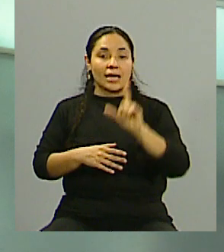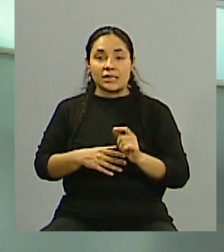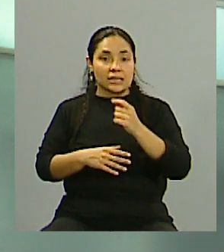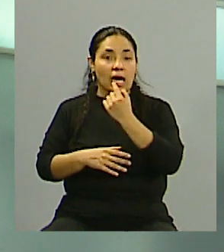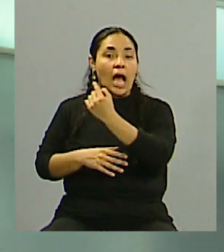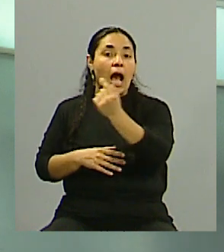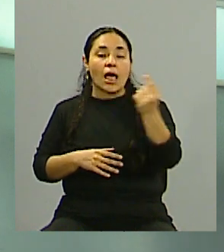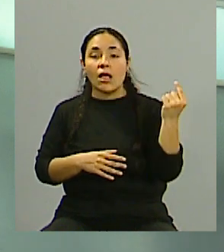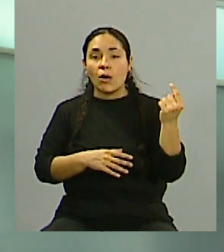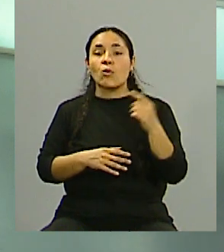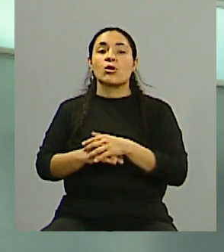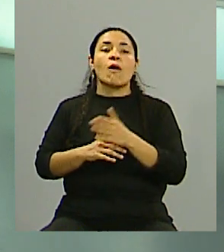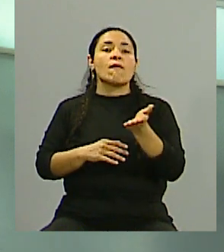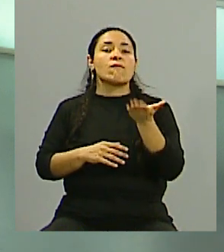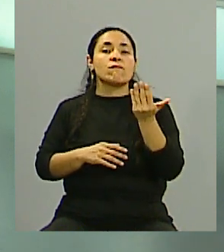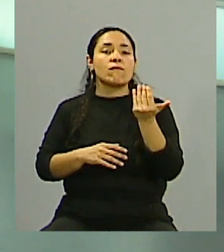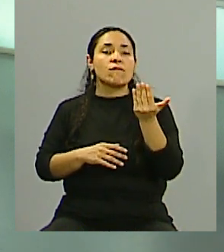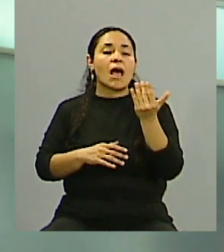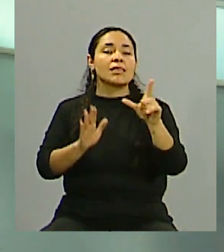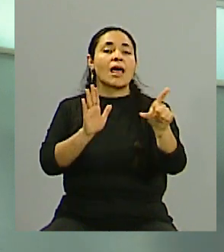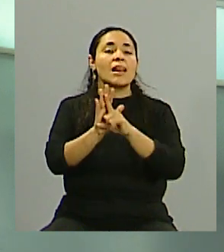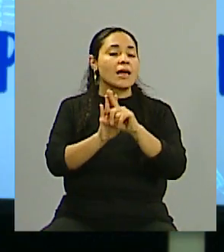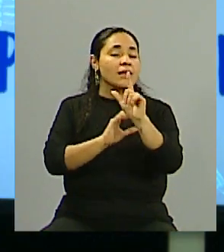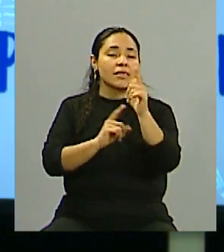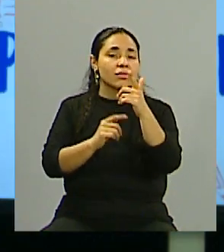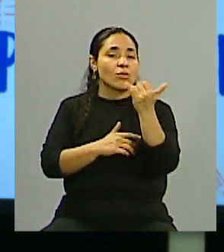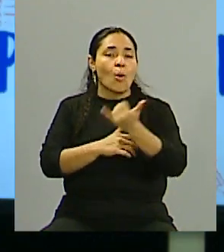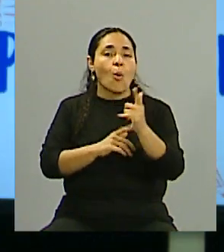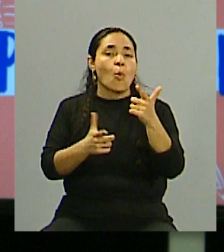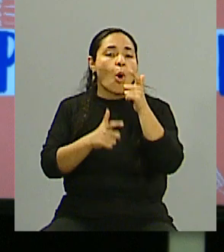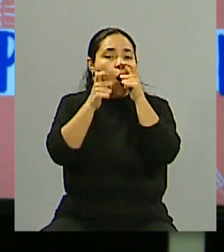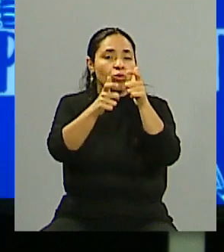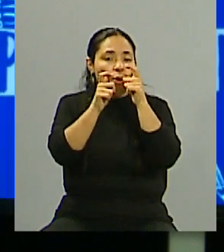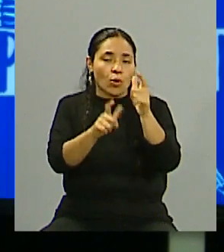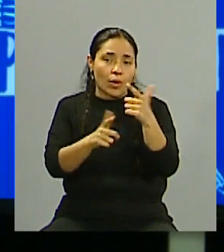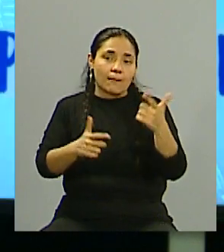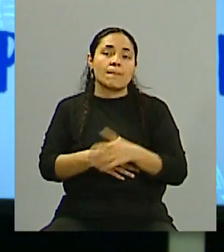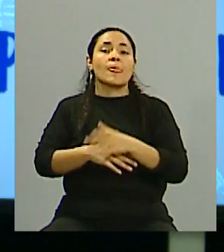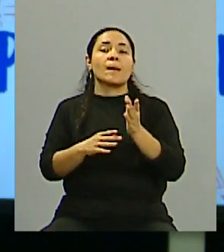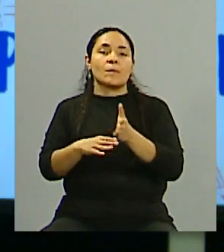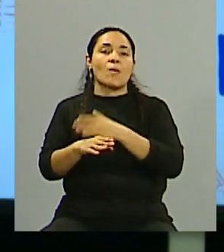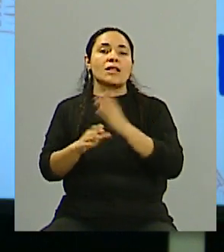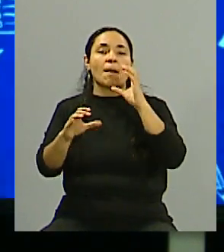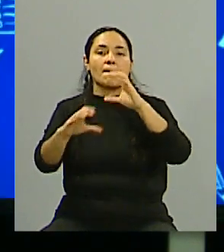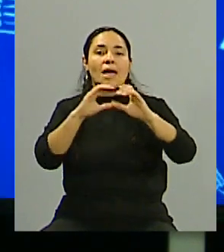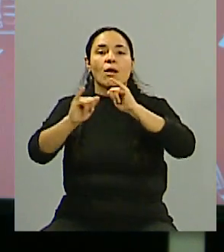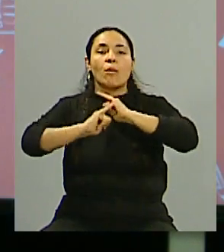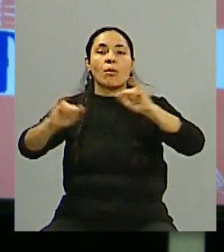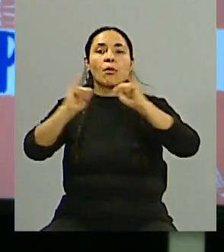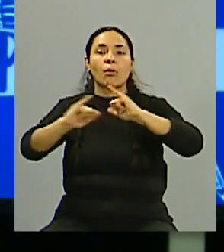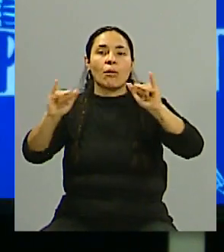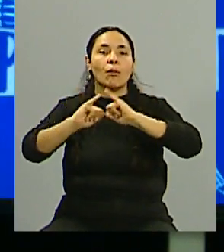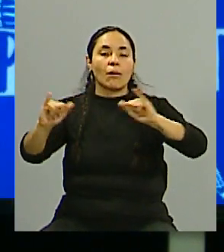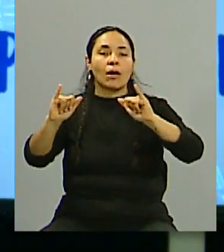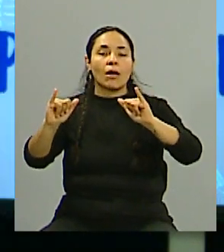carente de una legislación que contemple este tipo de Y volviendo a eso, no es raro que una vez que se puso en conocimiento y que los medios lo difundieron, al